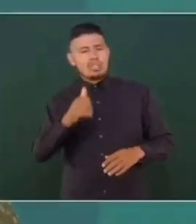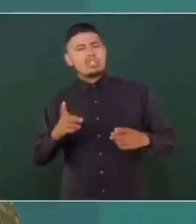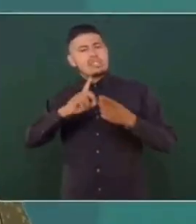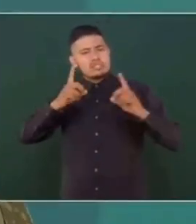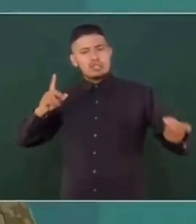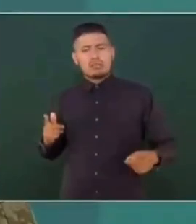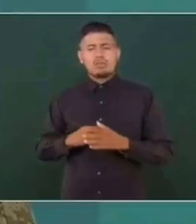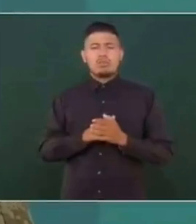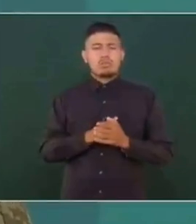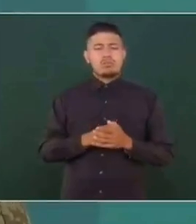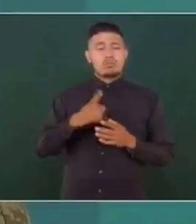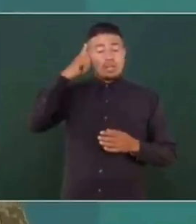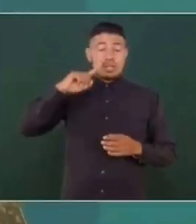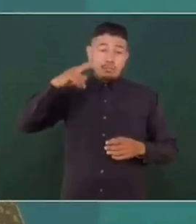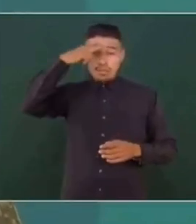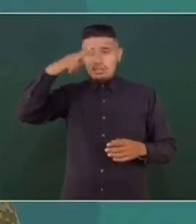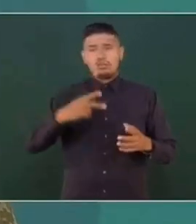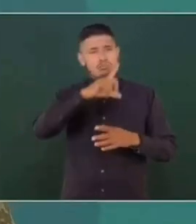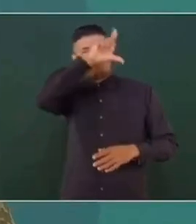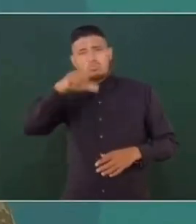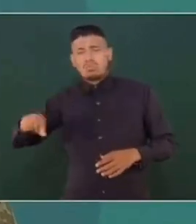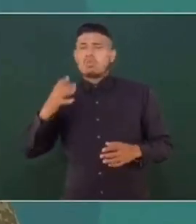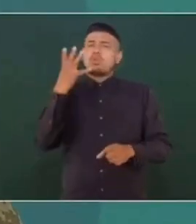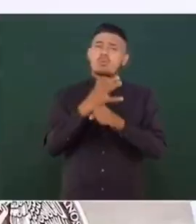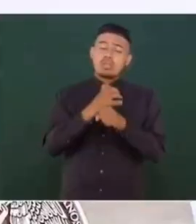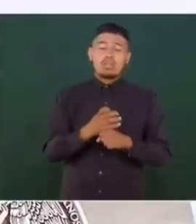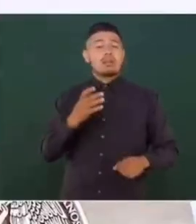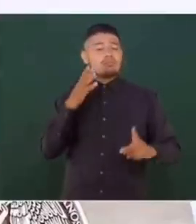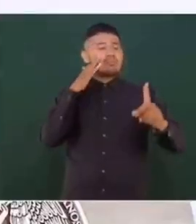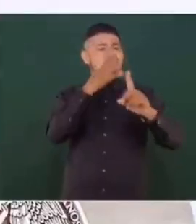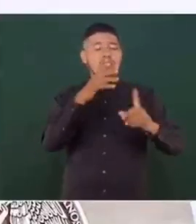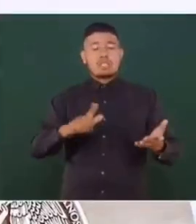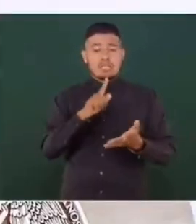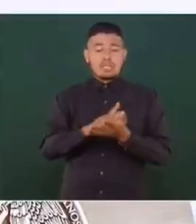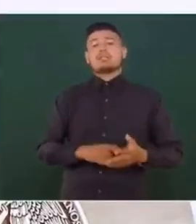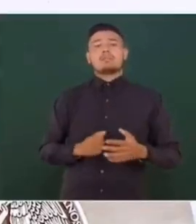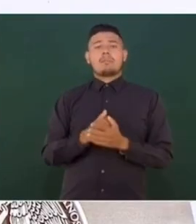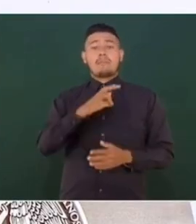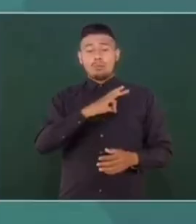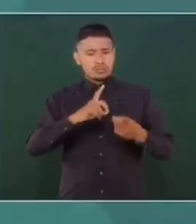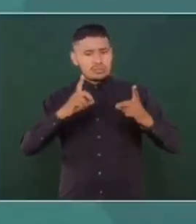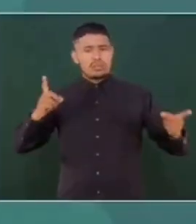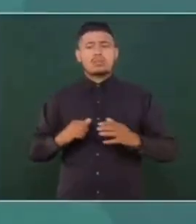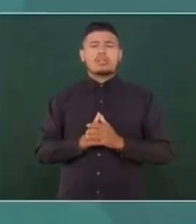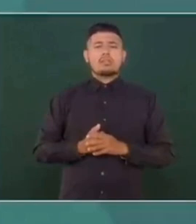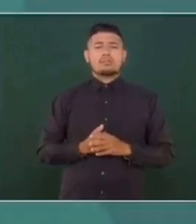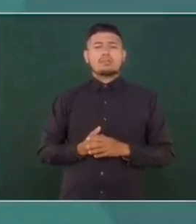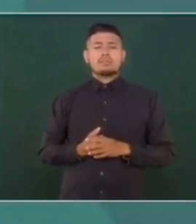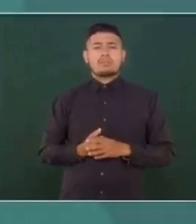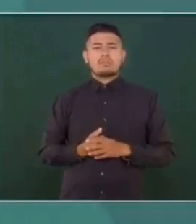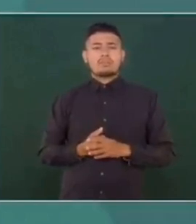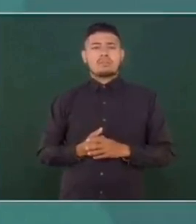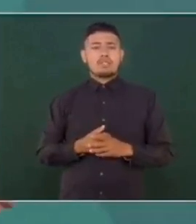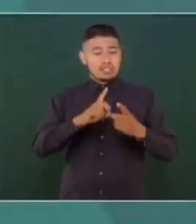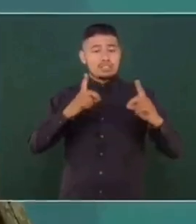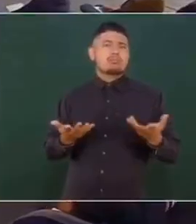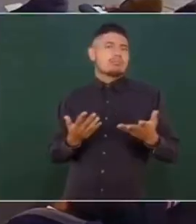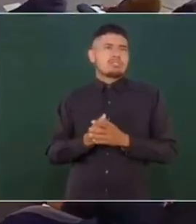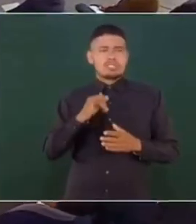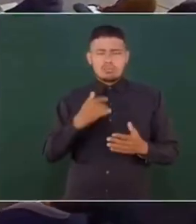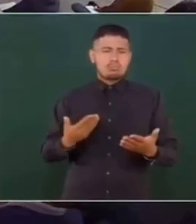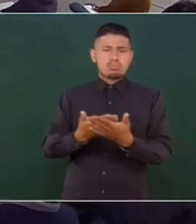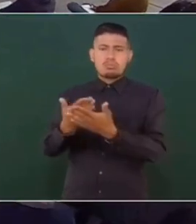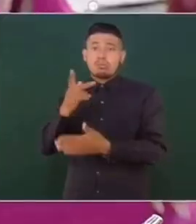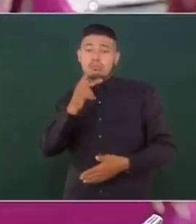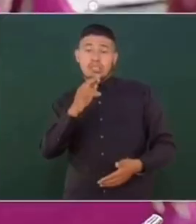desarrollo de la Nación, que es una misión que tenemos. Tenemos establecido la cuarta misión en nuestra ley orgánica, establece que podamos desarrollar obras que vayan hacia el desarrollo de la Nación.